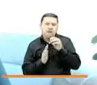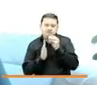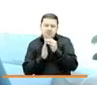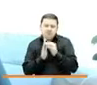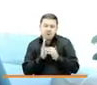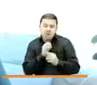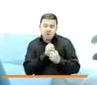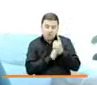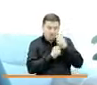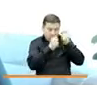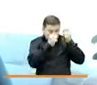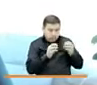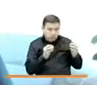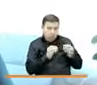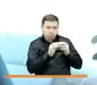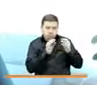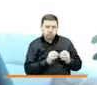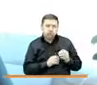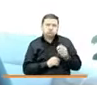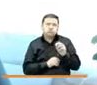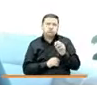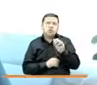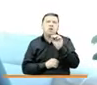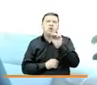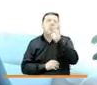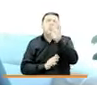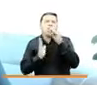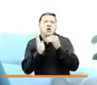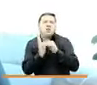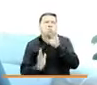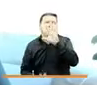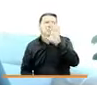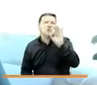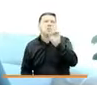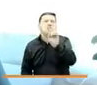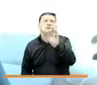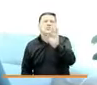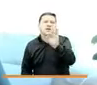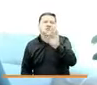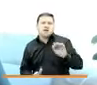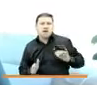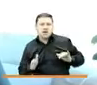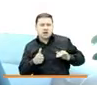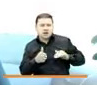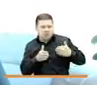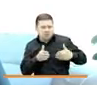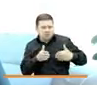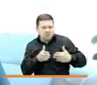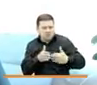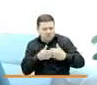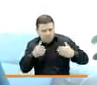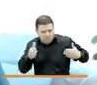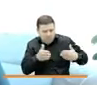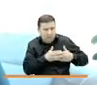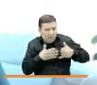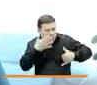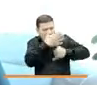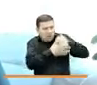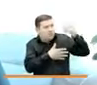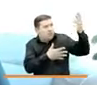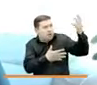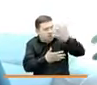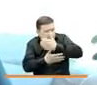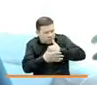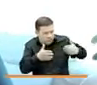pasado llegamos a 4.523 archivos registrados a lo largo y ancho del territorio nacional.